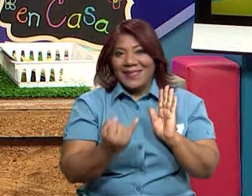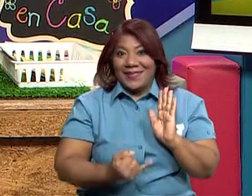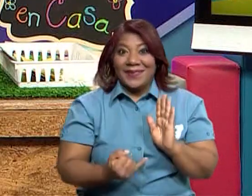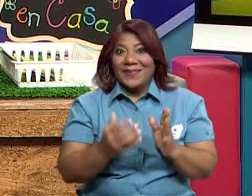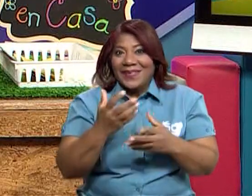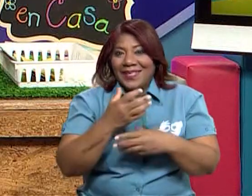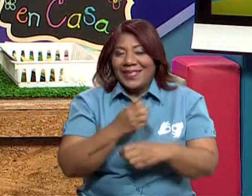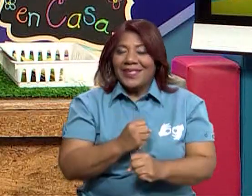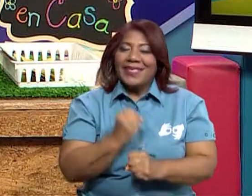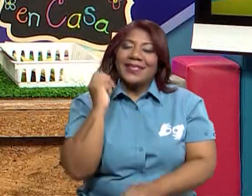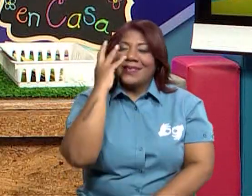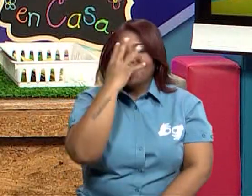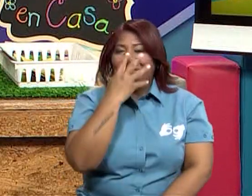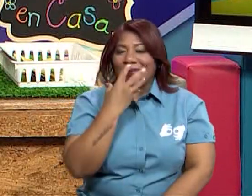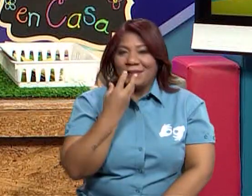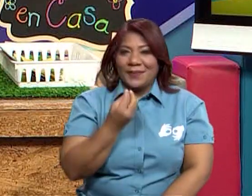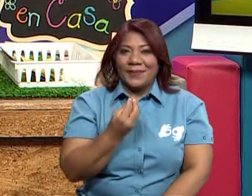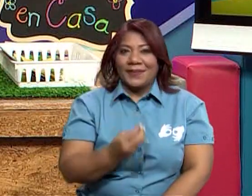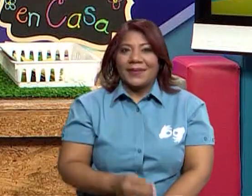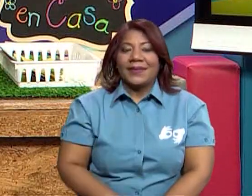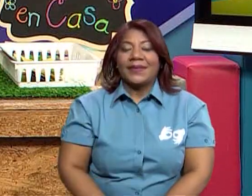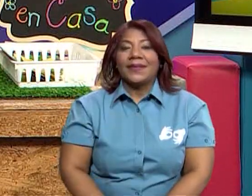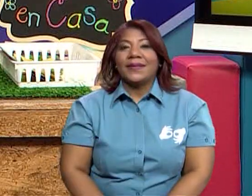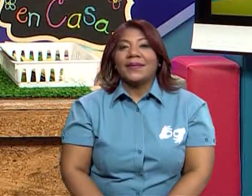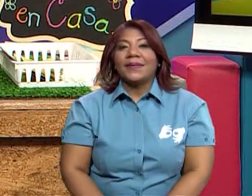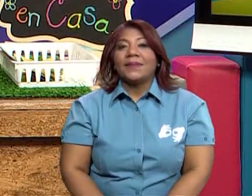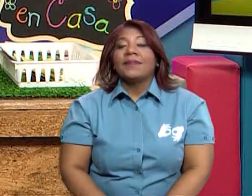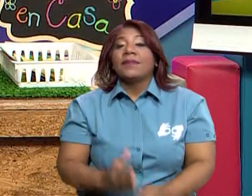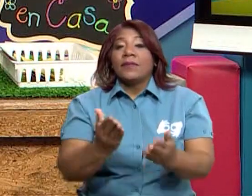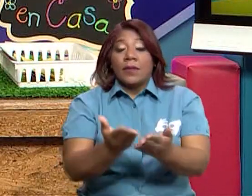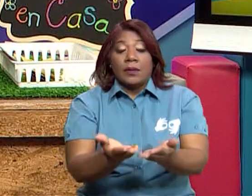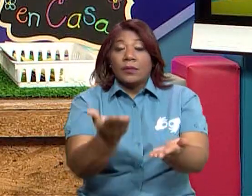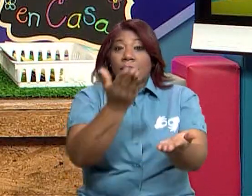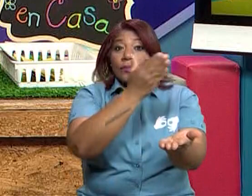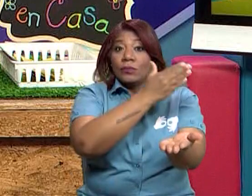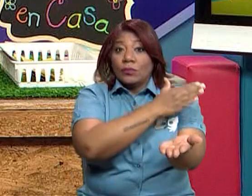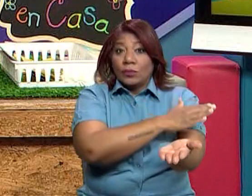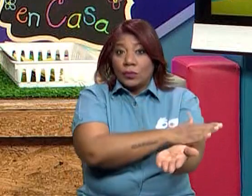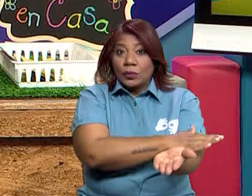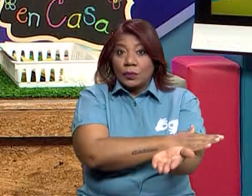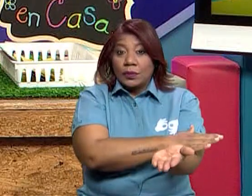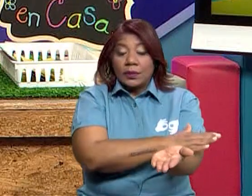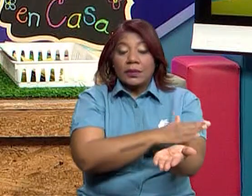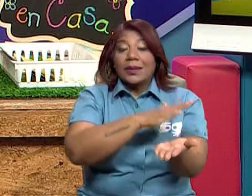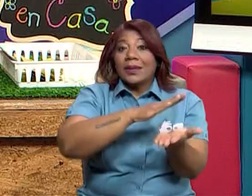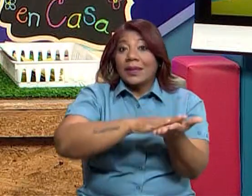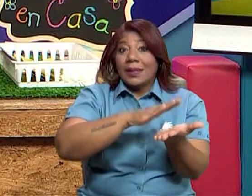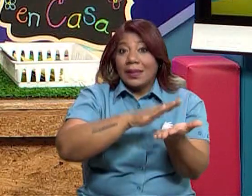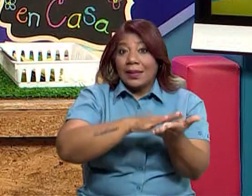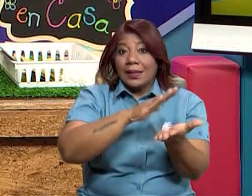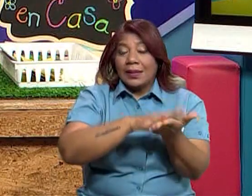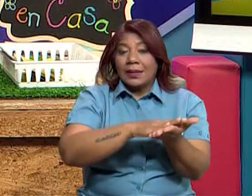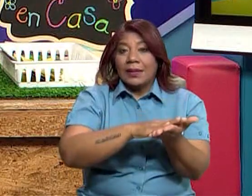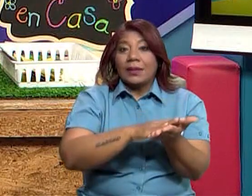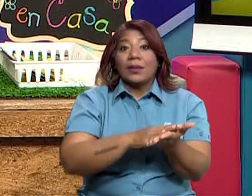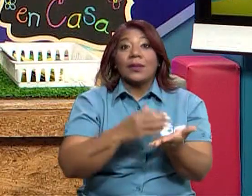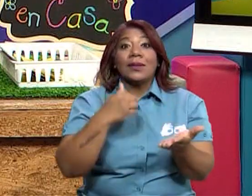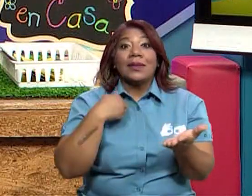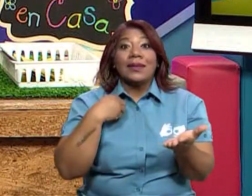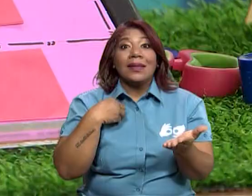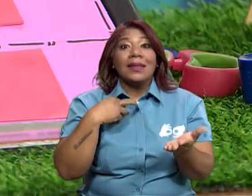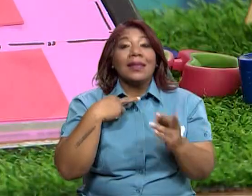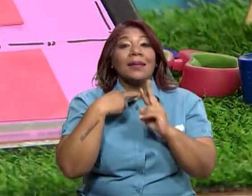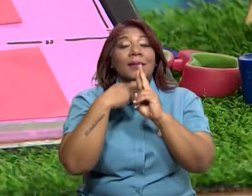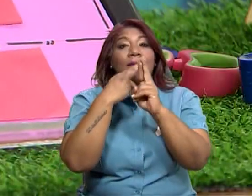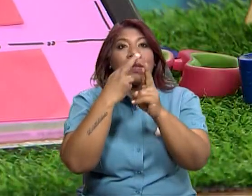realizar algún dibujo. Bien, ¿qué vamos a hacer adentro? Para poner la respuesta, vamos a abrirlo. Aquí coloque una hoja de